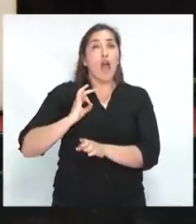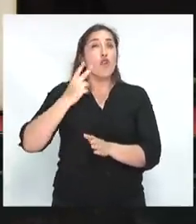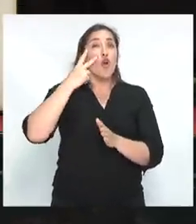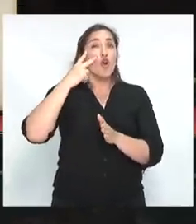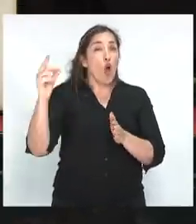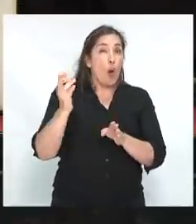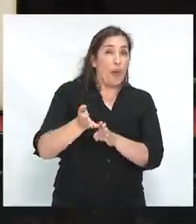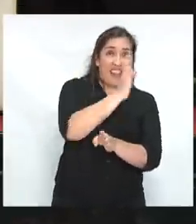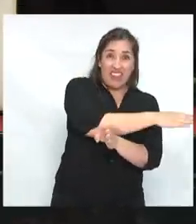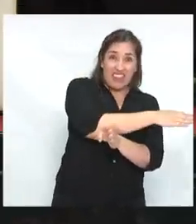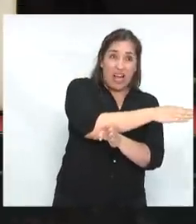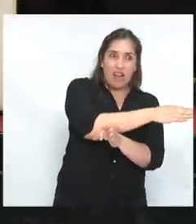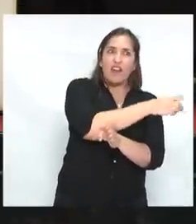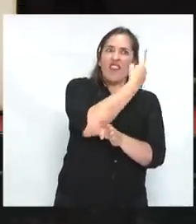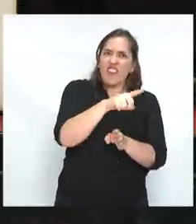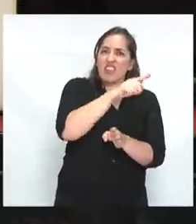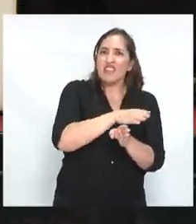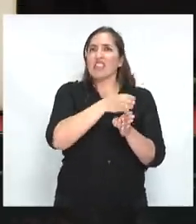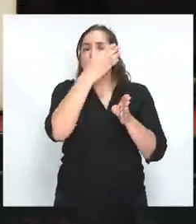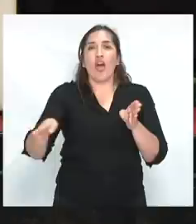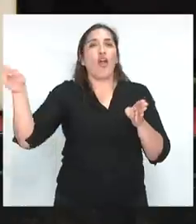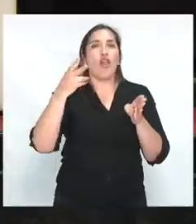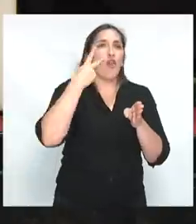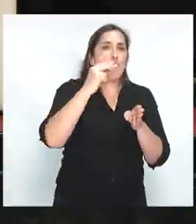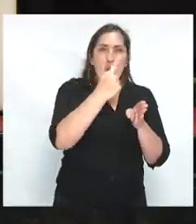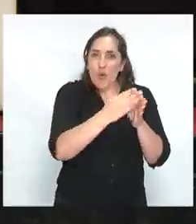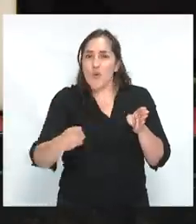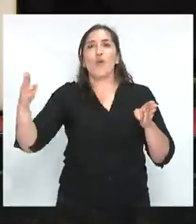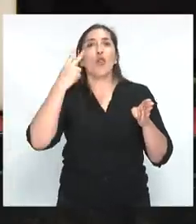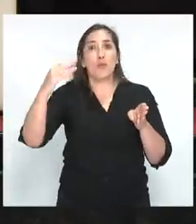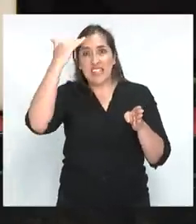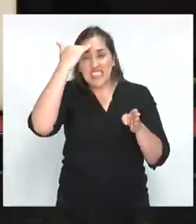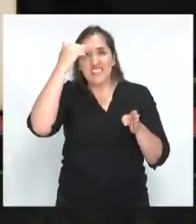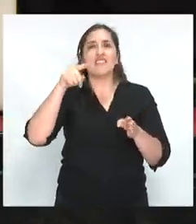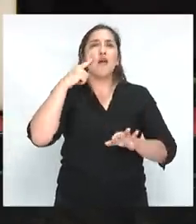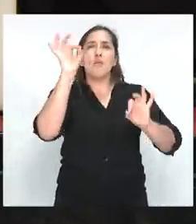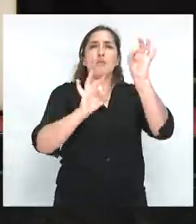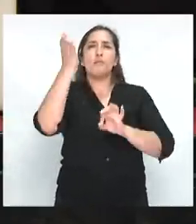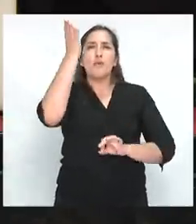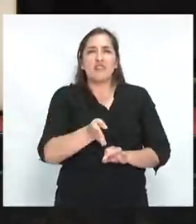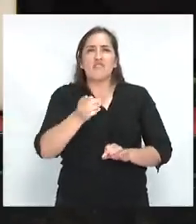2000, desde el año 2001 hasta el 2015, el coeficiente de Gini de las desigualdades